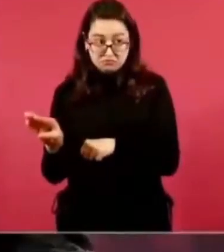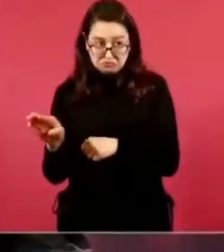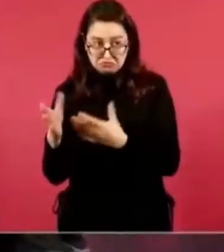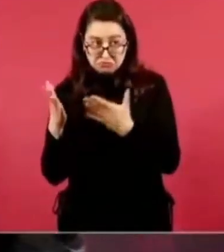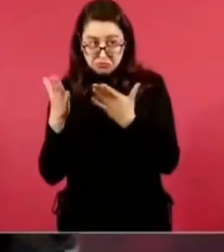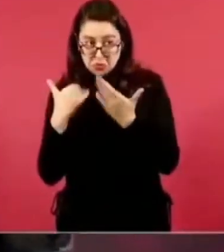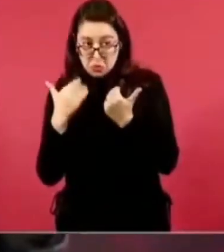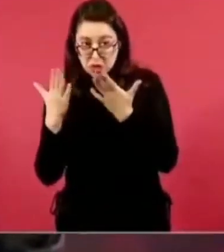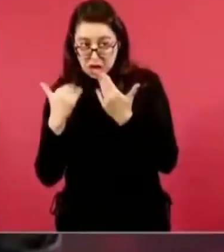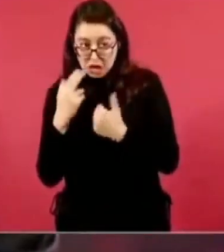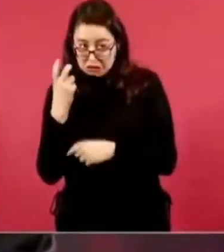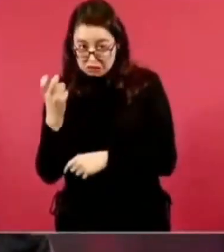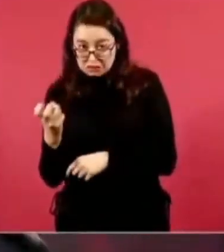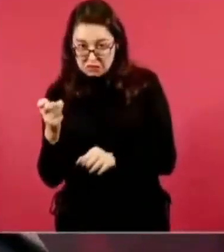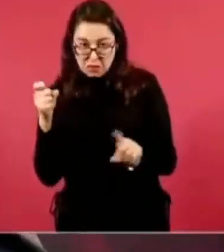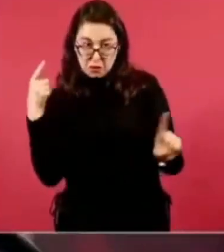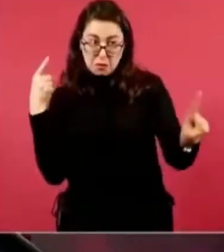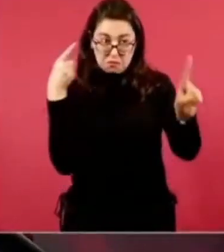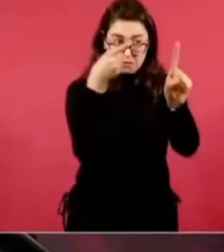particulares.